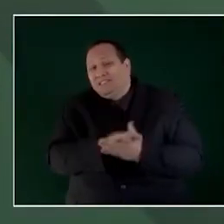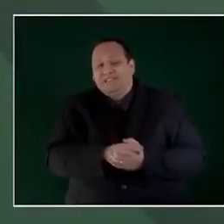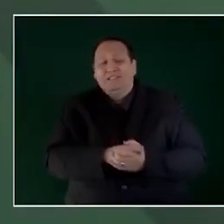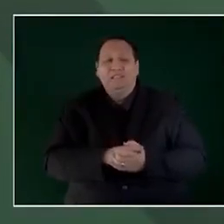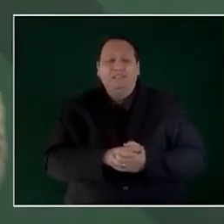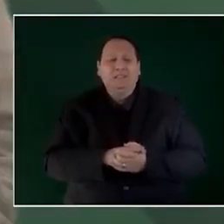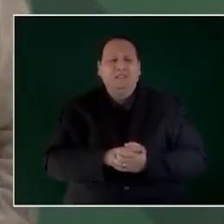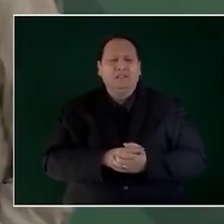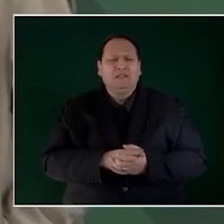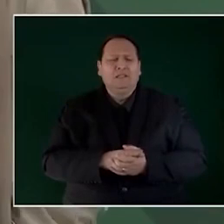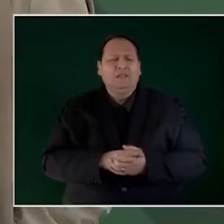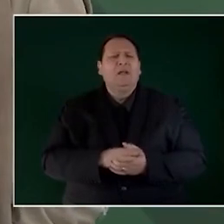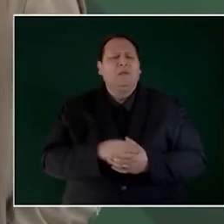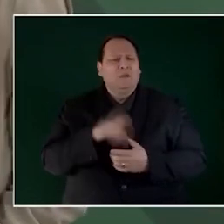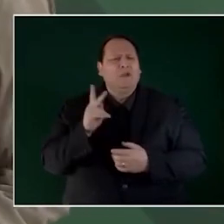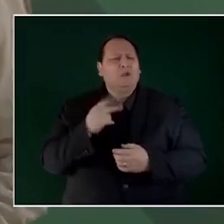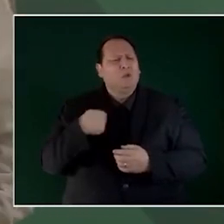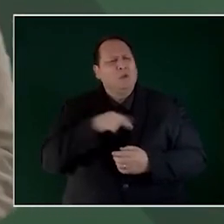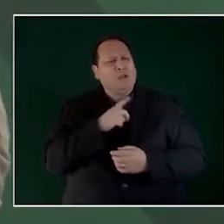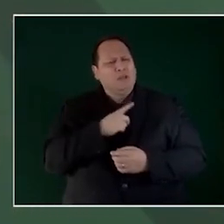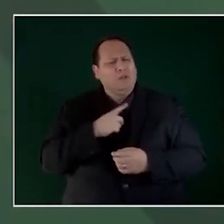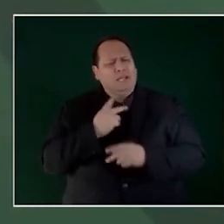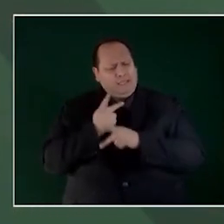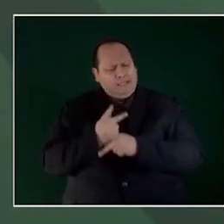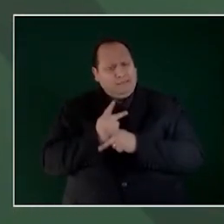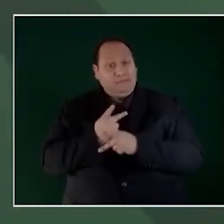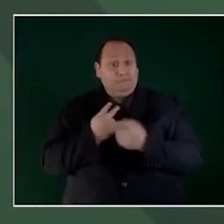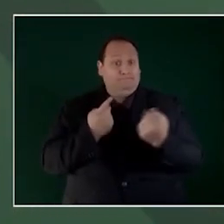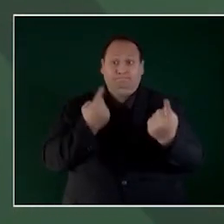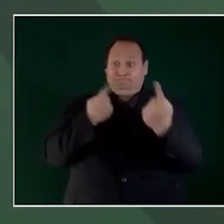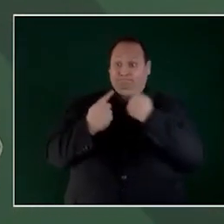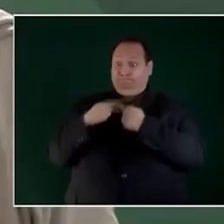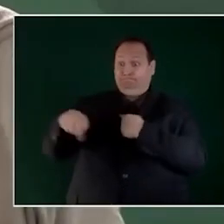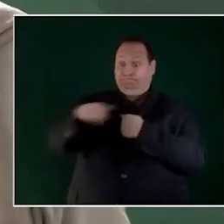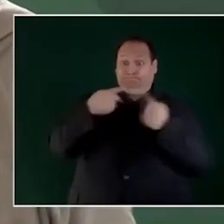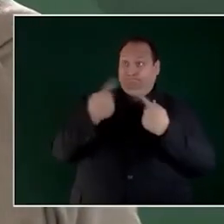Y aquí hay que tener paciencia. El pueblo manda.